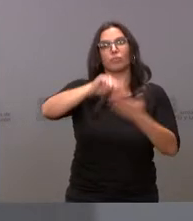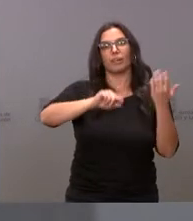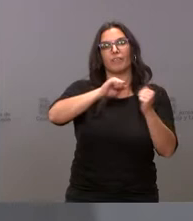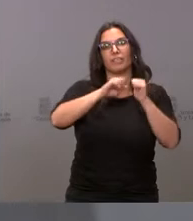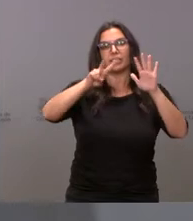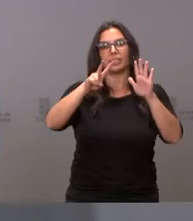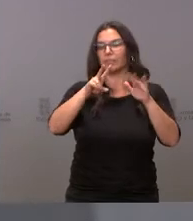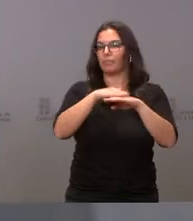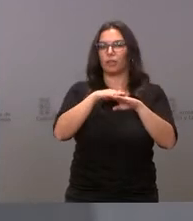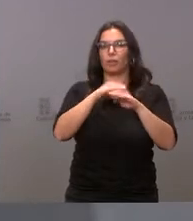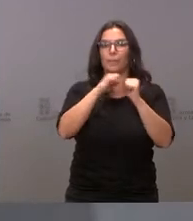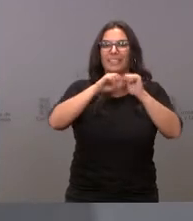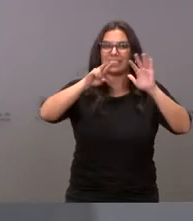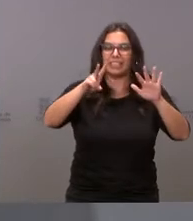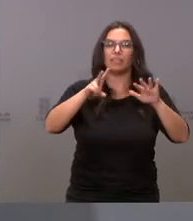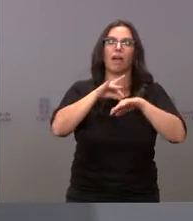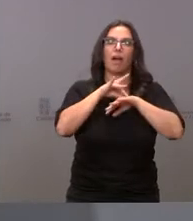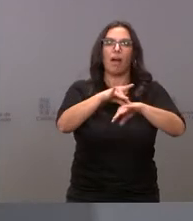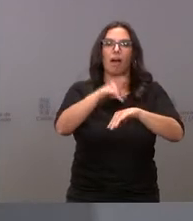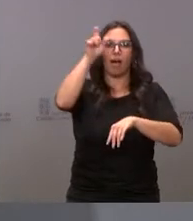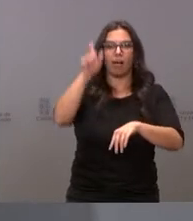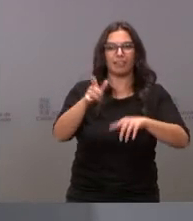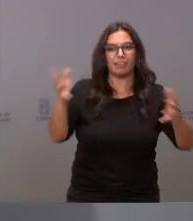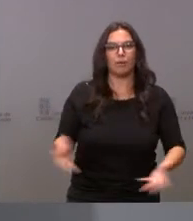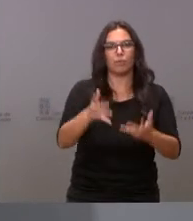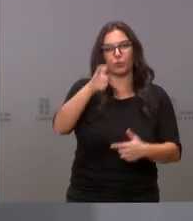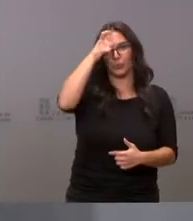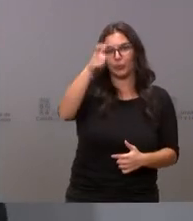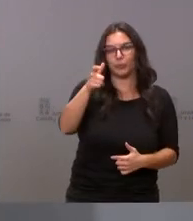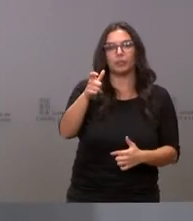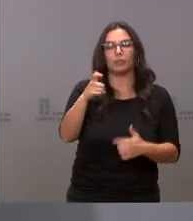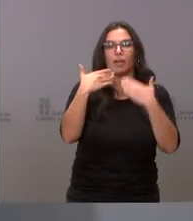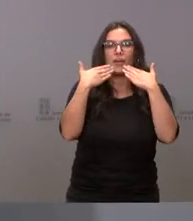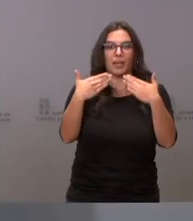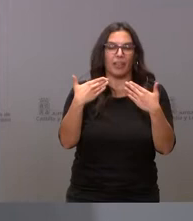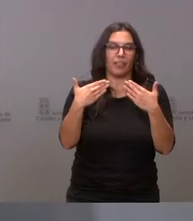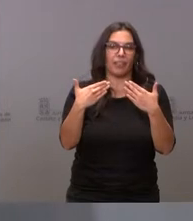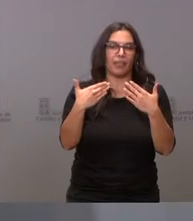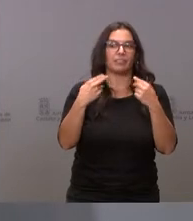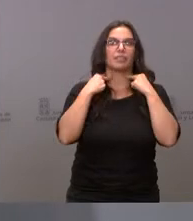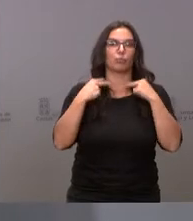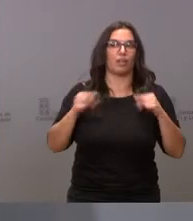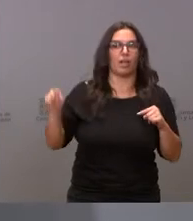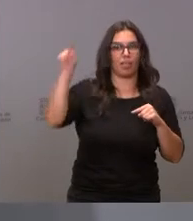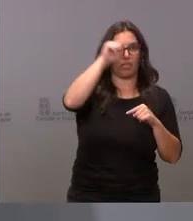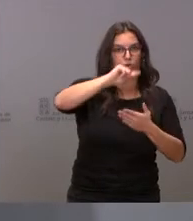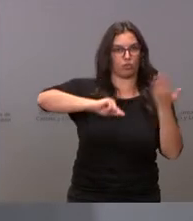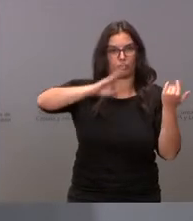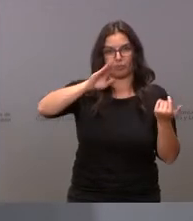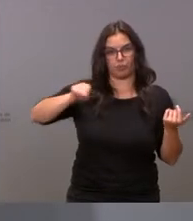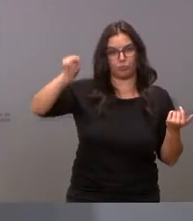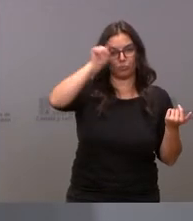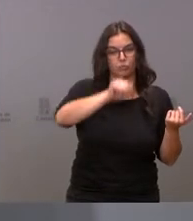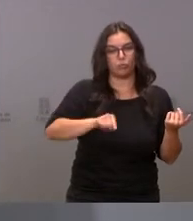agentes de impulso rural a través de las nueve diputaciones. Se trata de